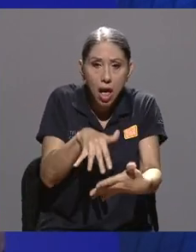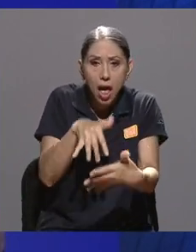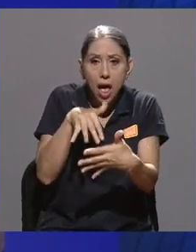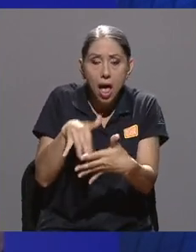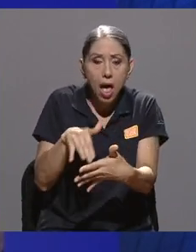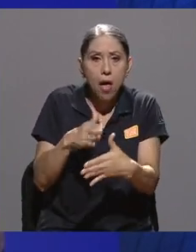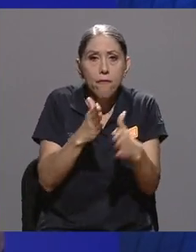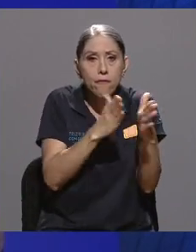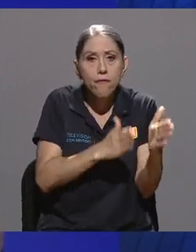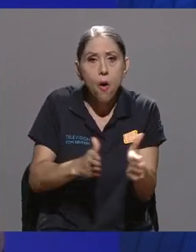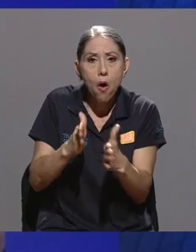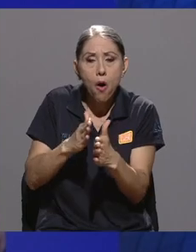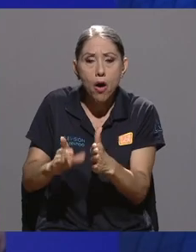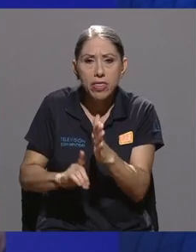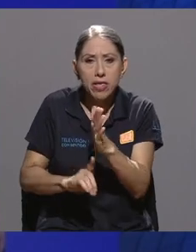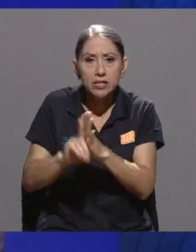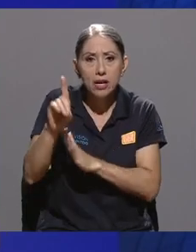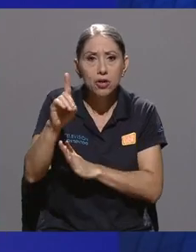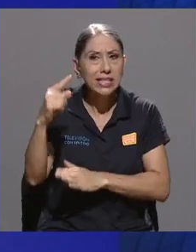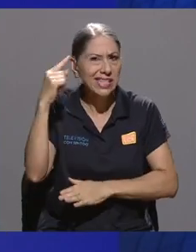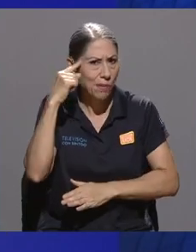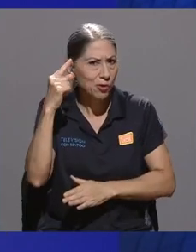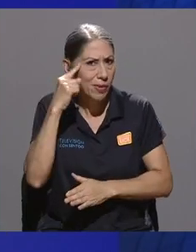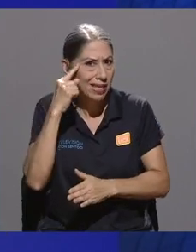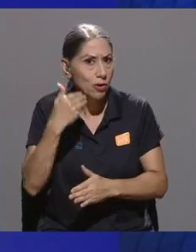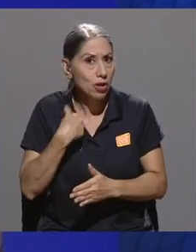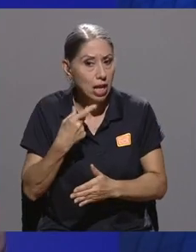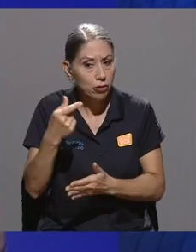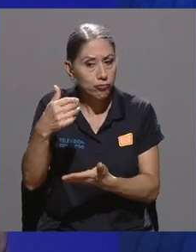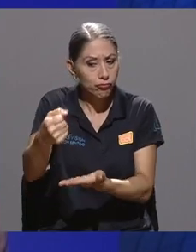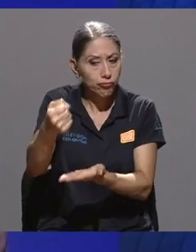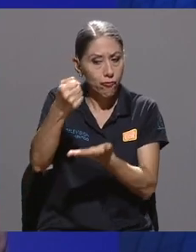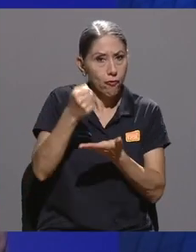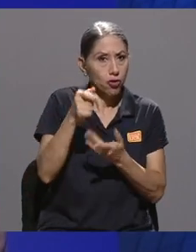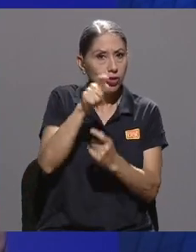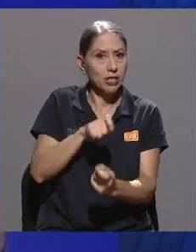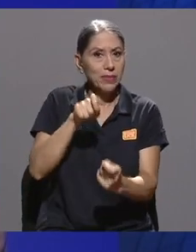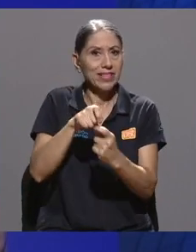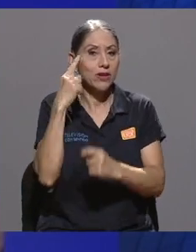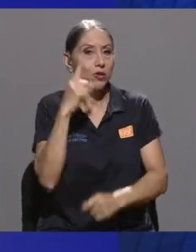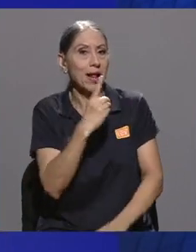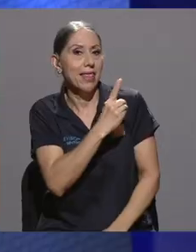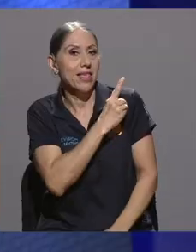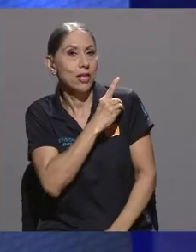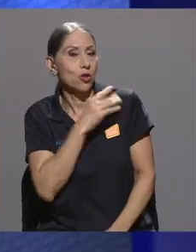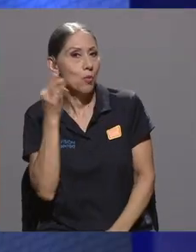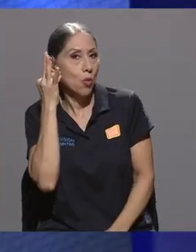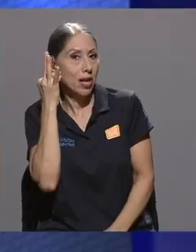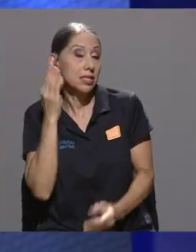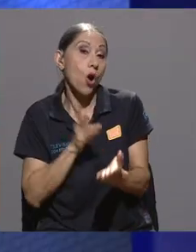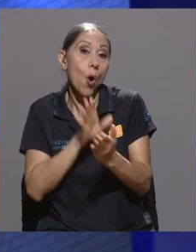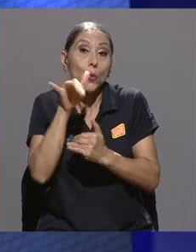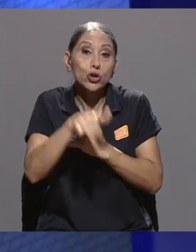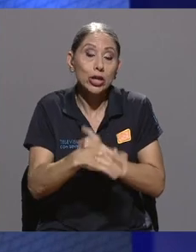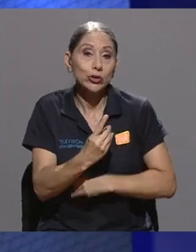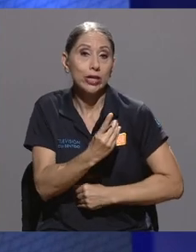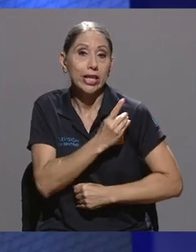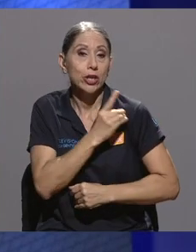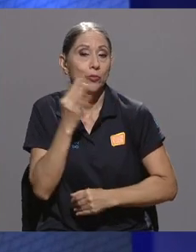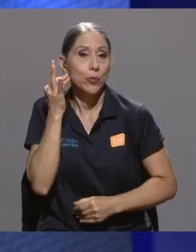estamos pensando en fondos específicos, digamos, para las directoras mujeres o proyectos dirigidos por mujeres